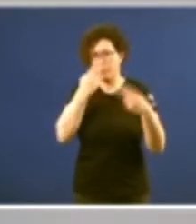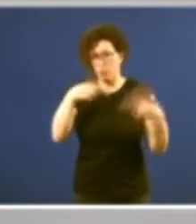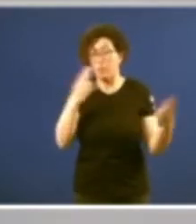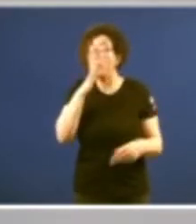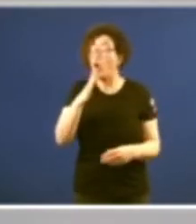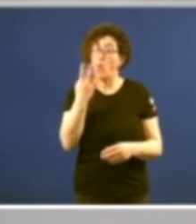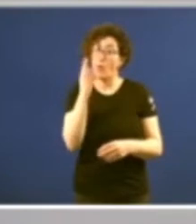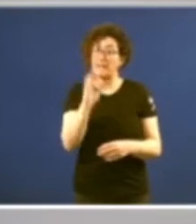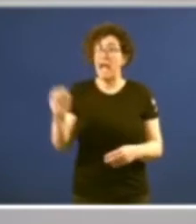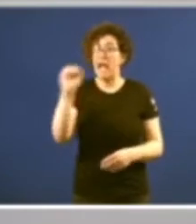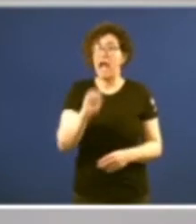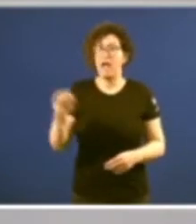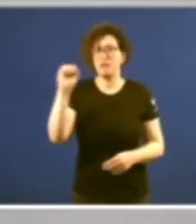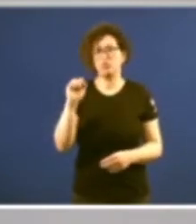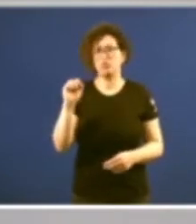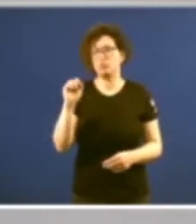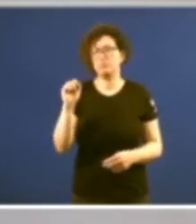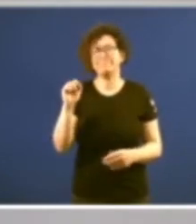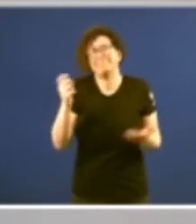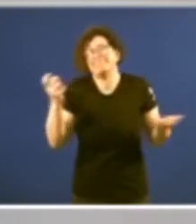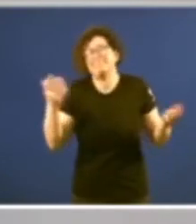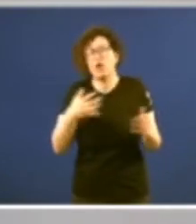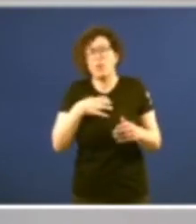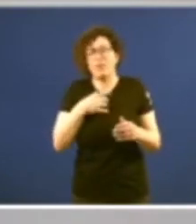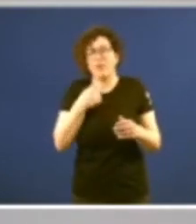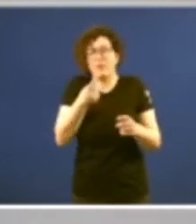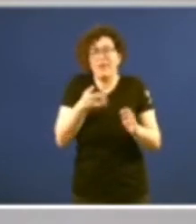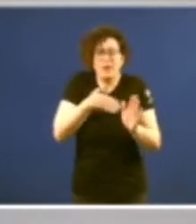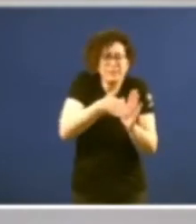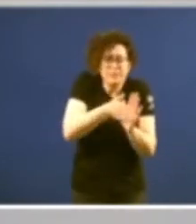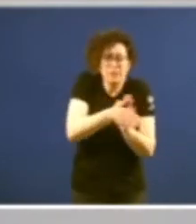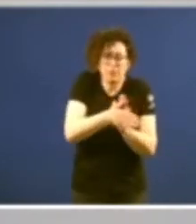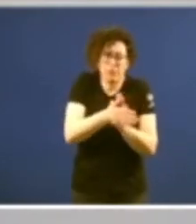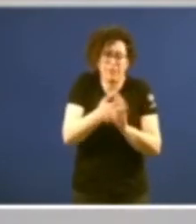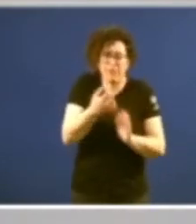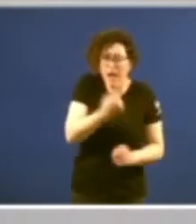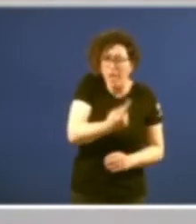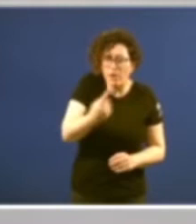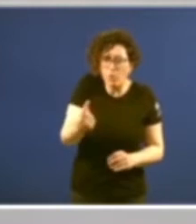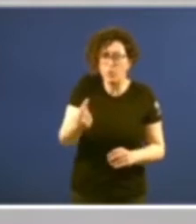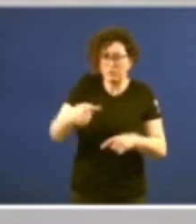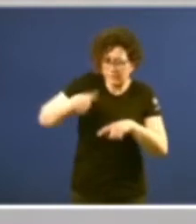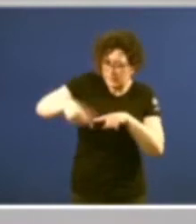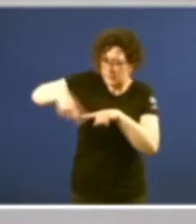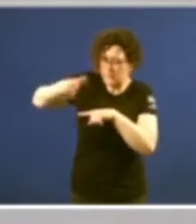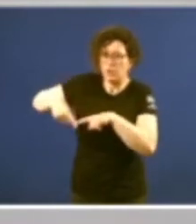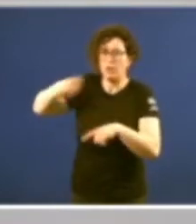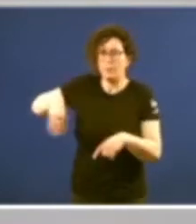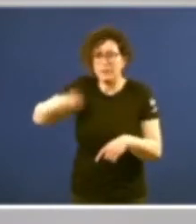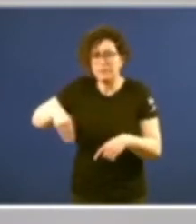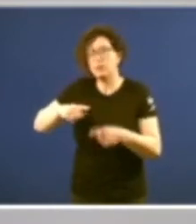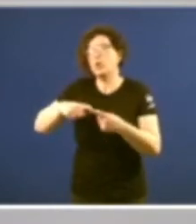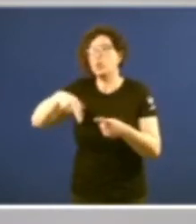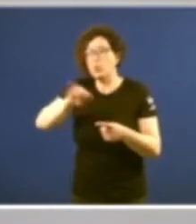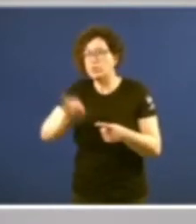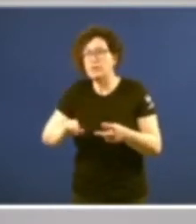tamén, sen llevar á unha descripción individualizada dos sucesivos presidentes de Vitorino Núñez